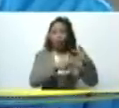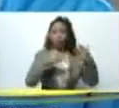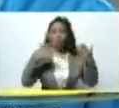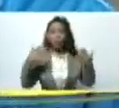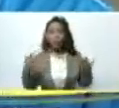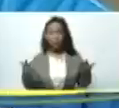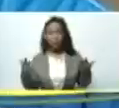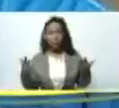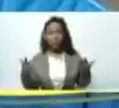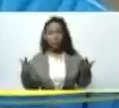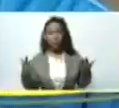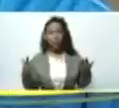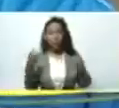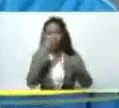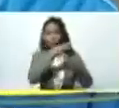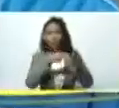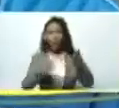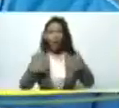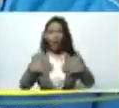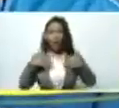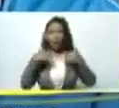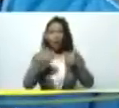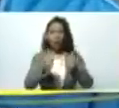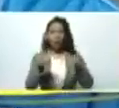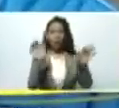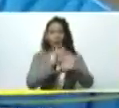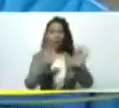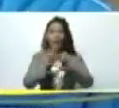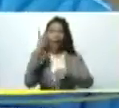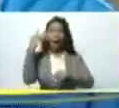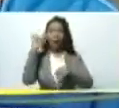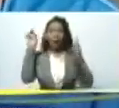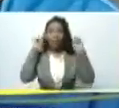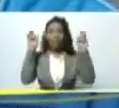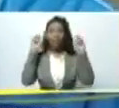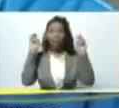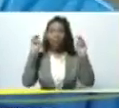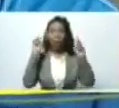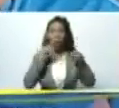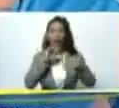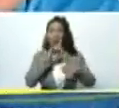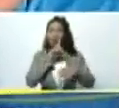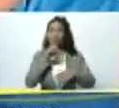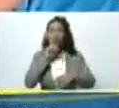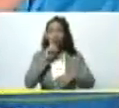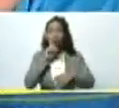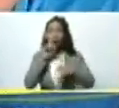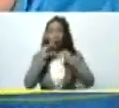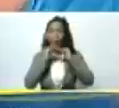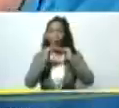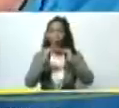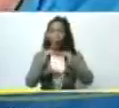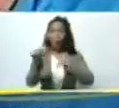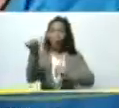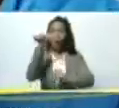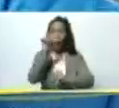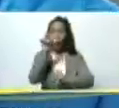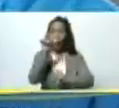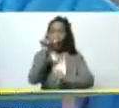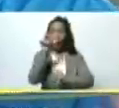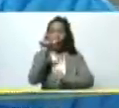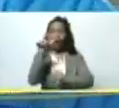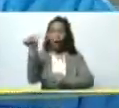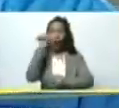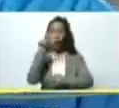insumos para la salud y ya hay parcelamientos en lo que llaman superficie acuesa salina es decir agua de mar